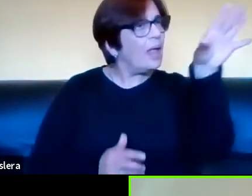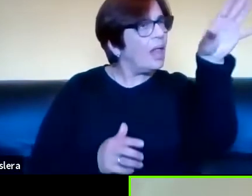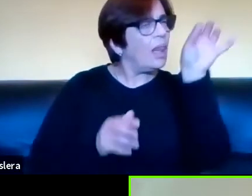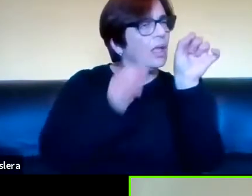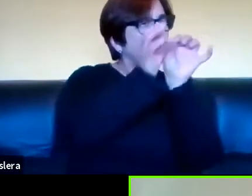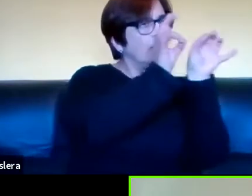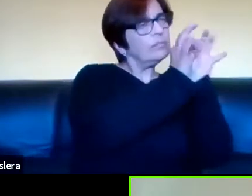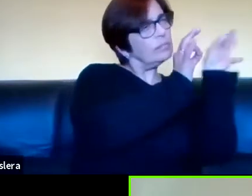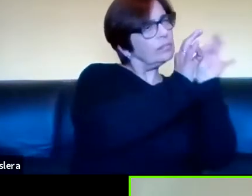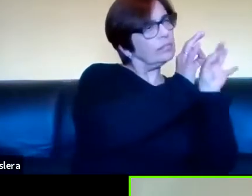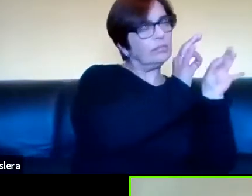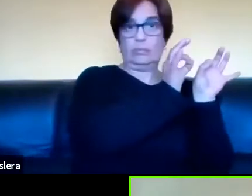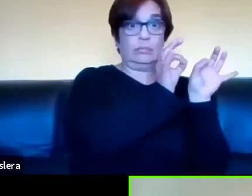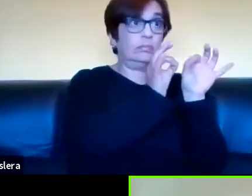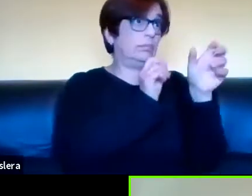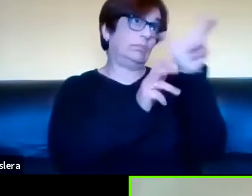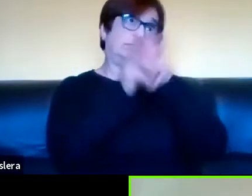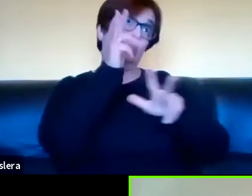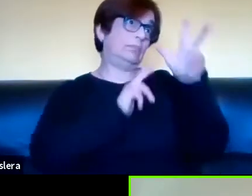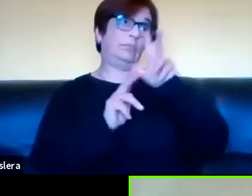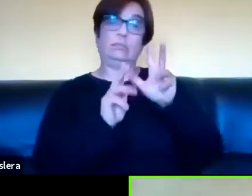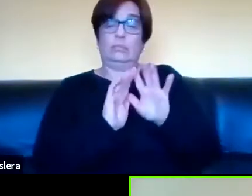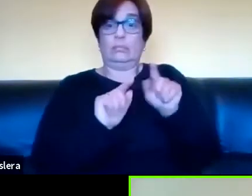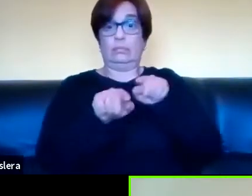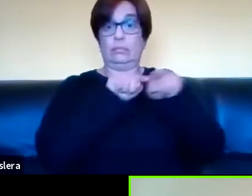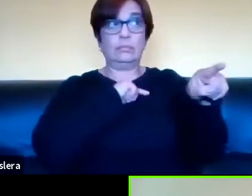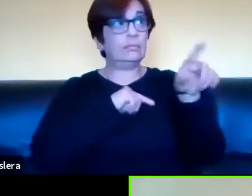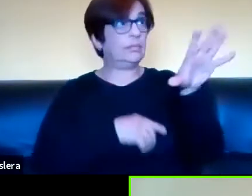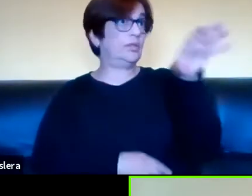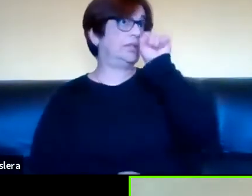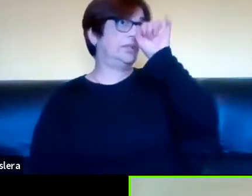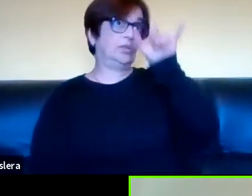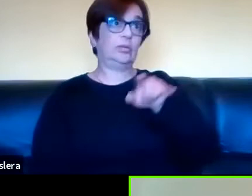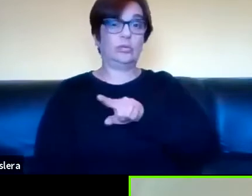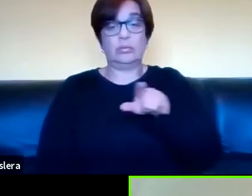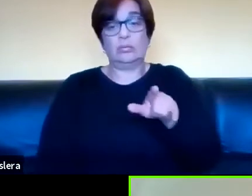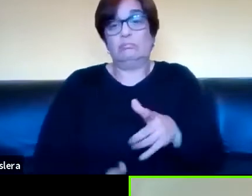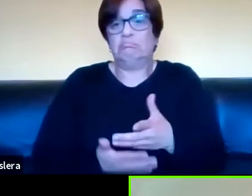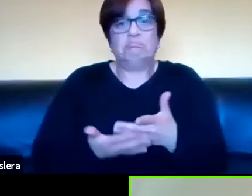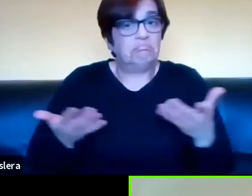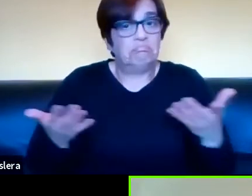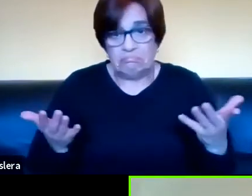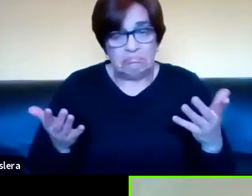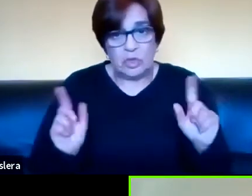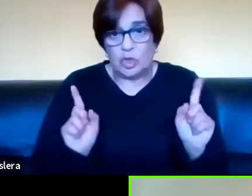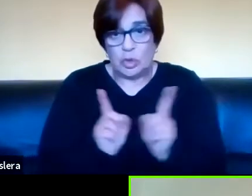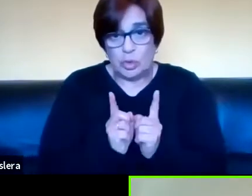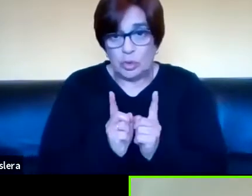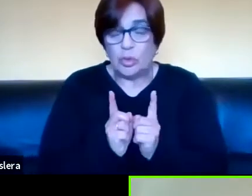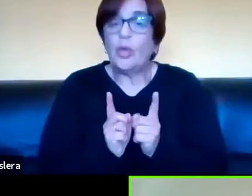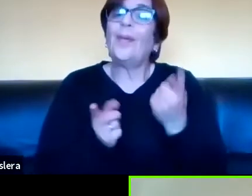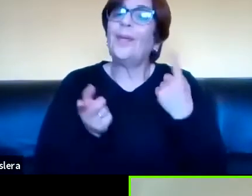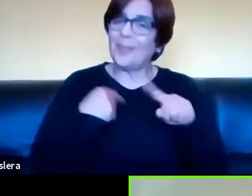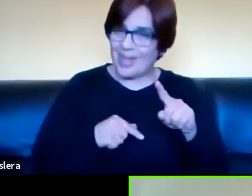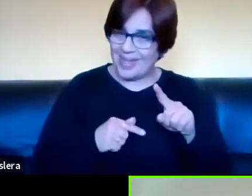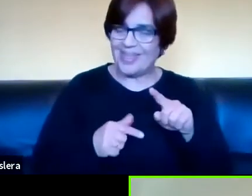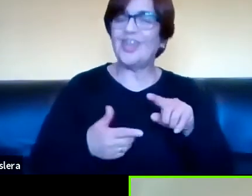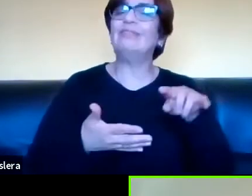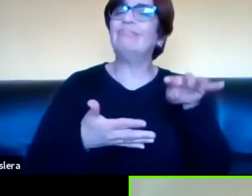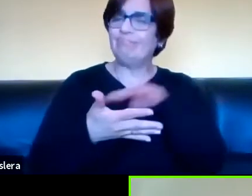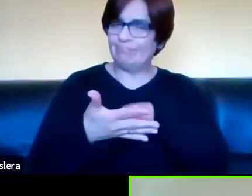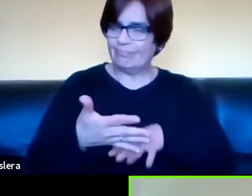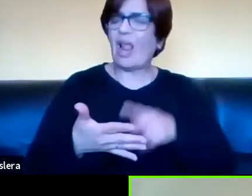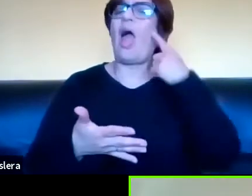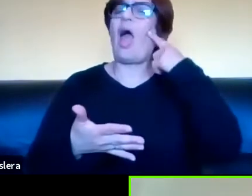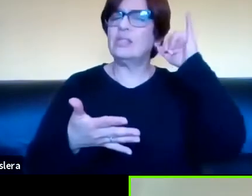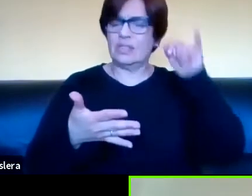costado, nada, el texto oral es el texto oral, yo entenderé, no entenderé y punto, en cambio con el texto escrito sí puedo